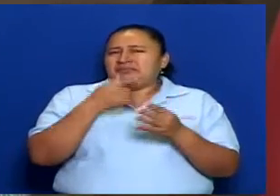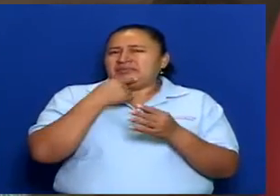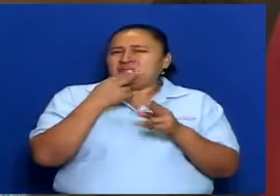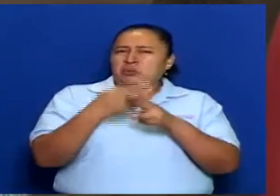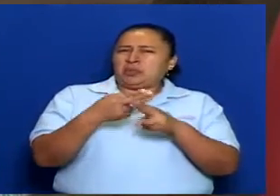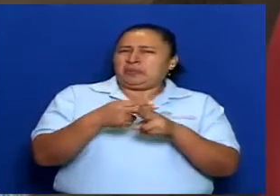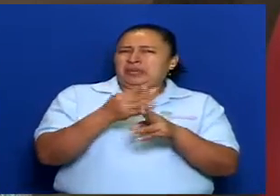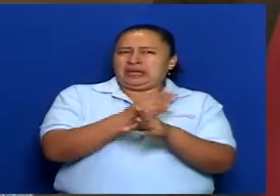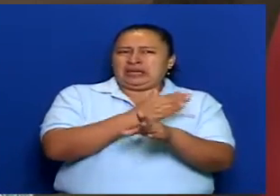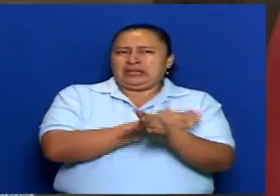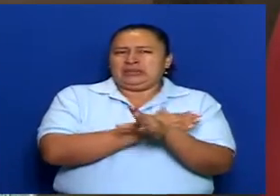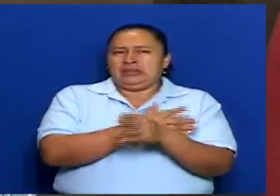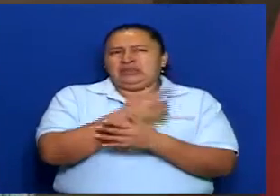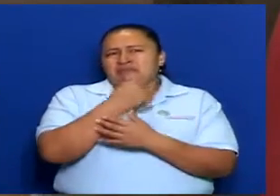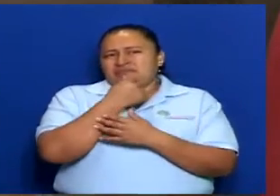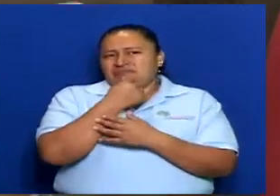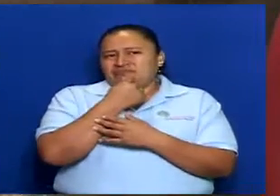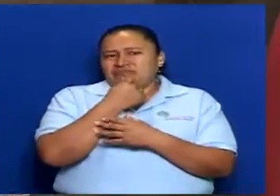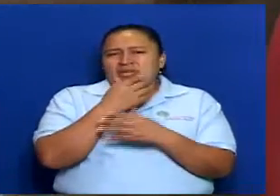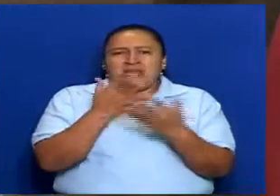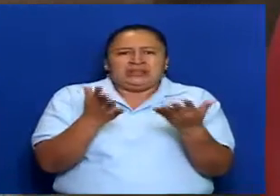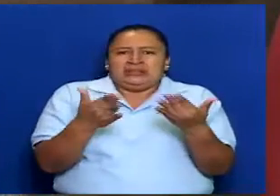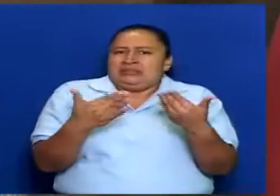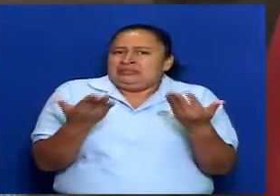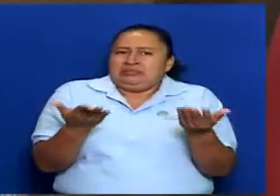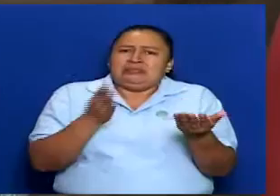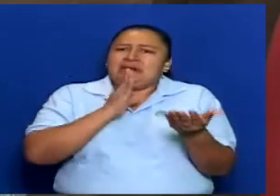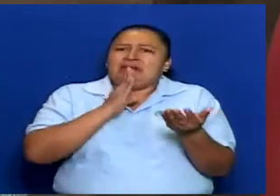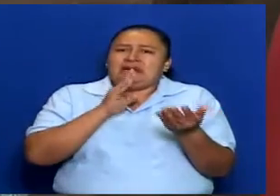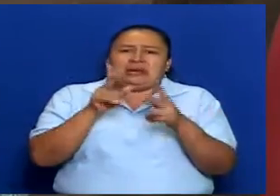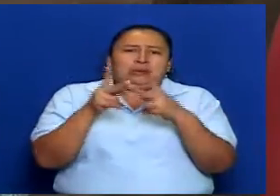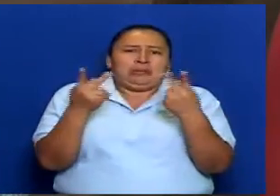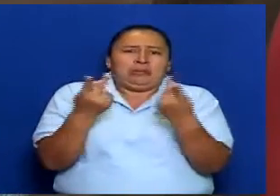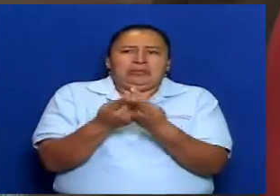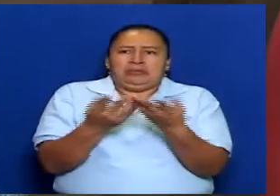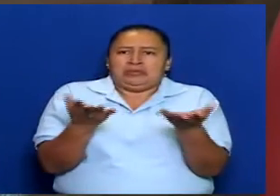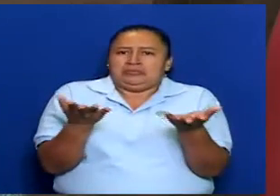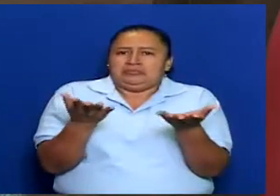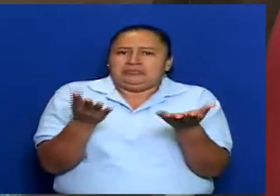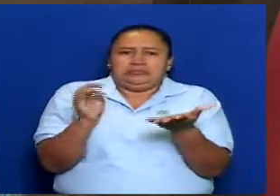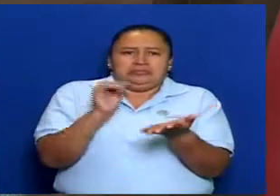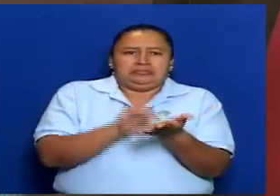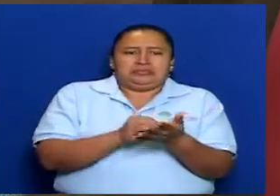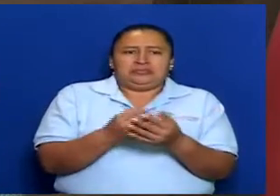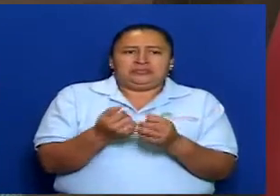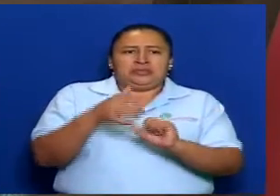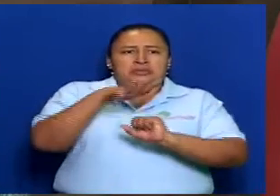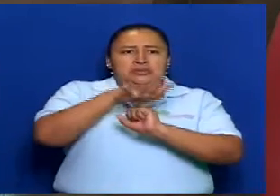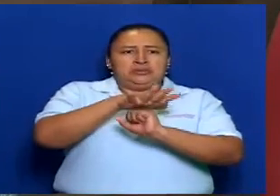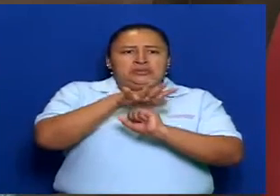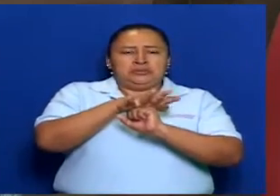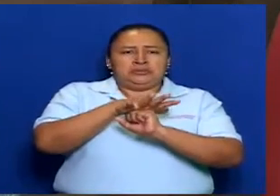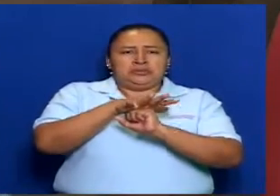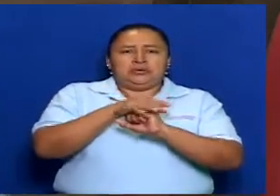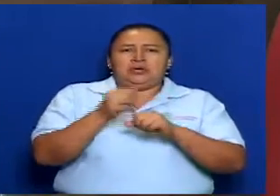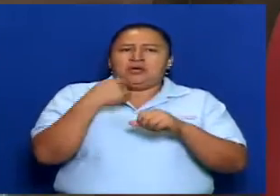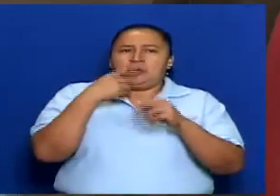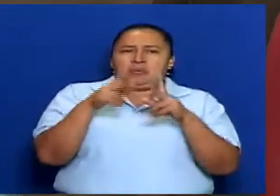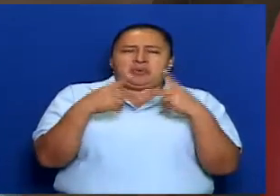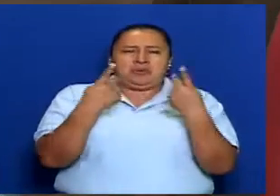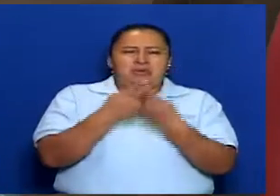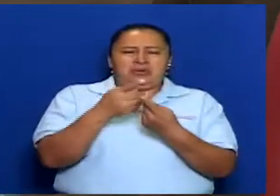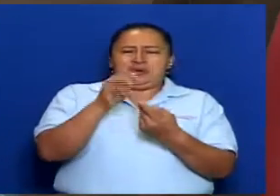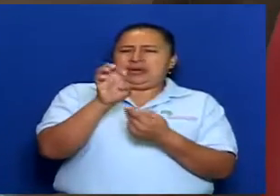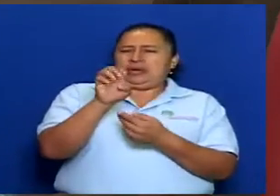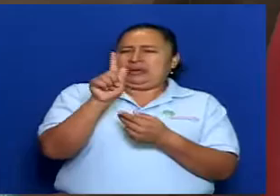dejaba invisibilizado a los pueblos porque comisión de los pueblos étnicos y